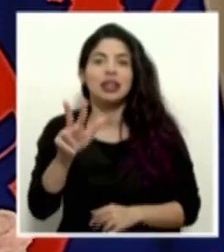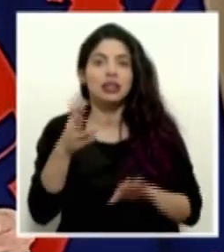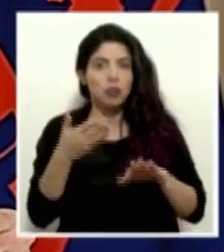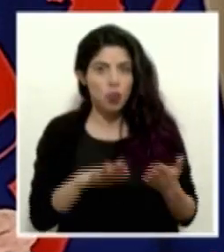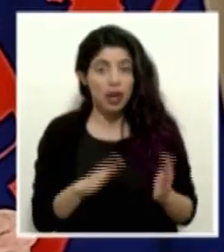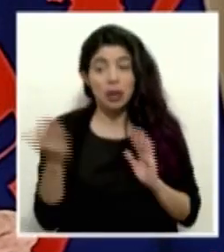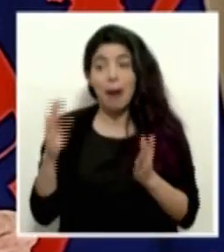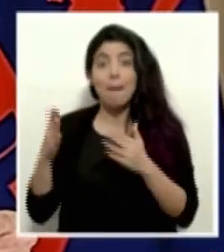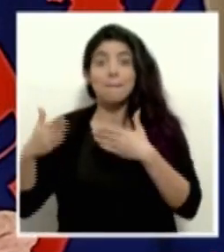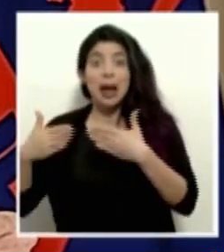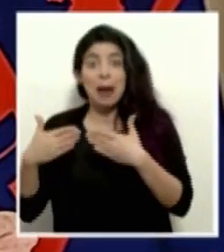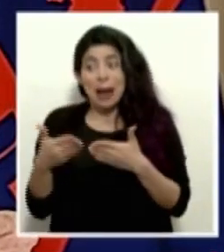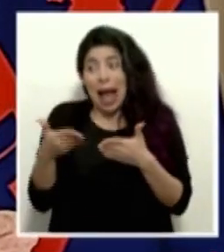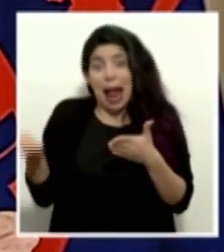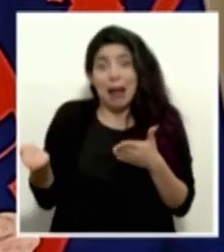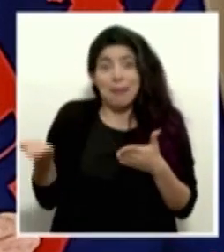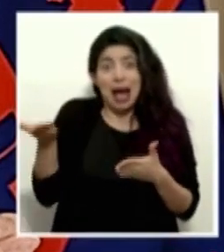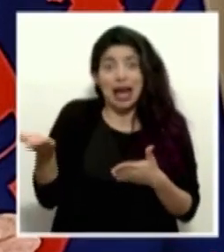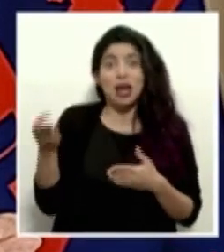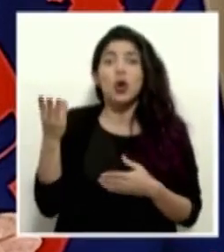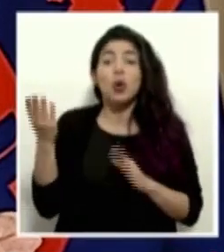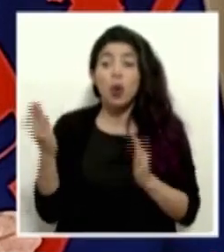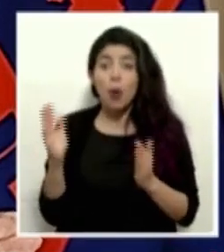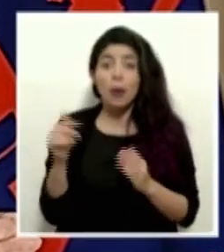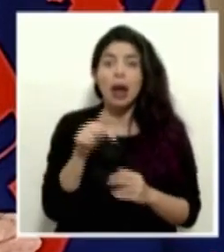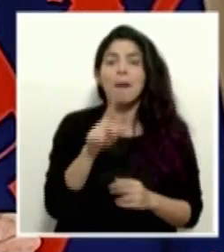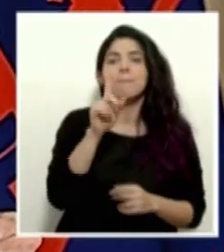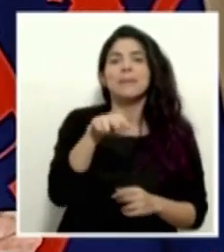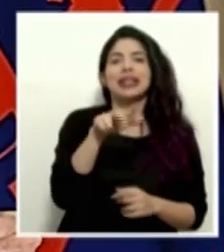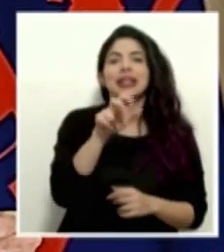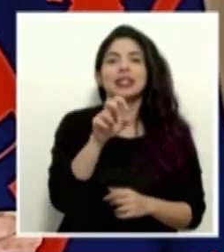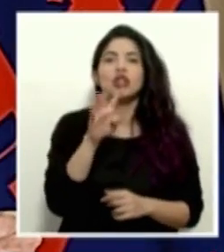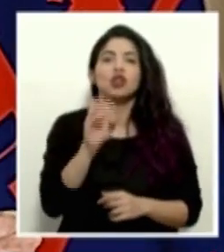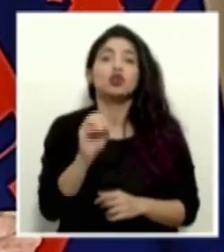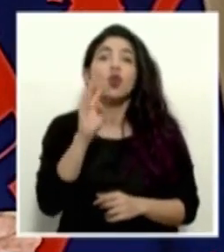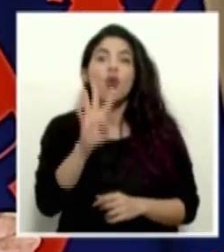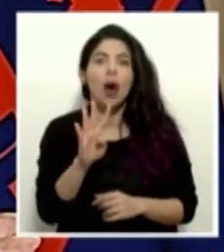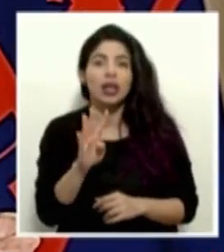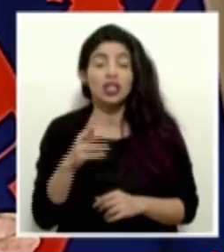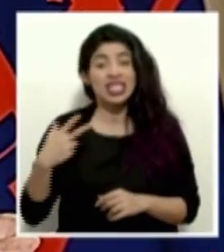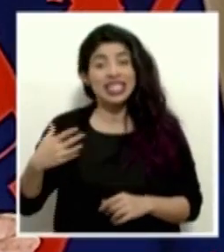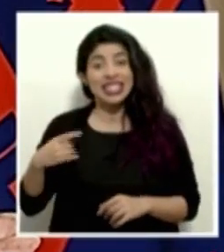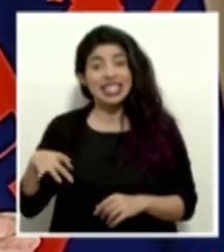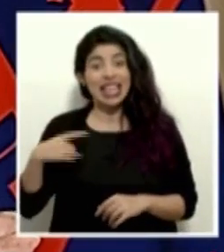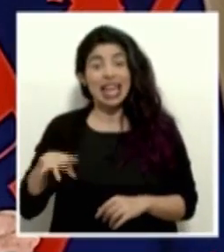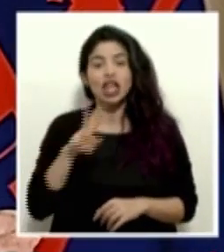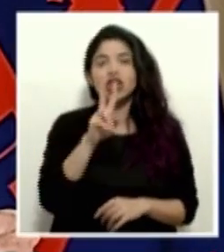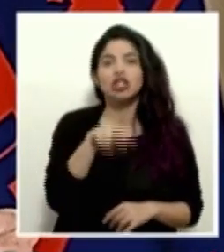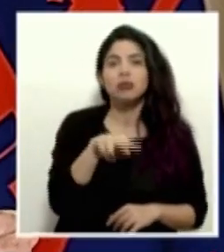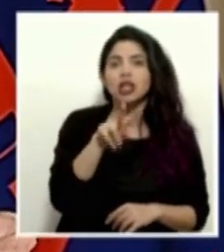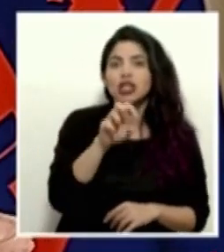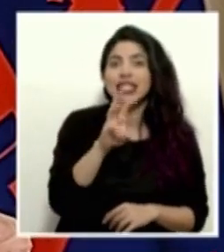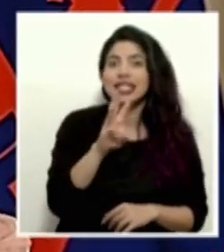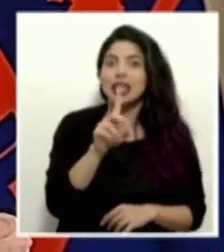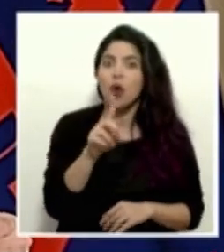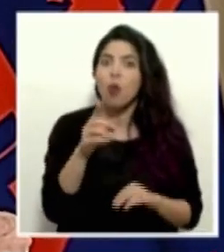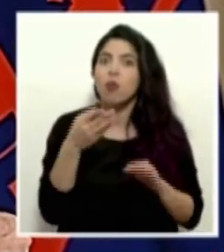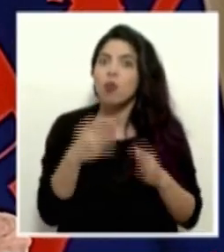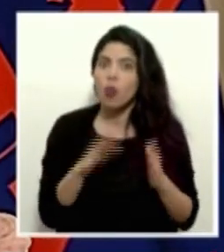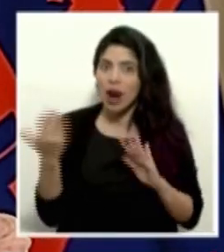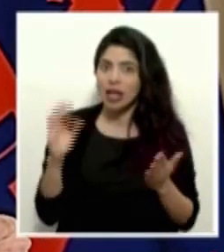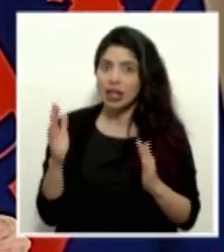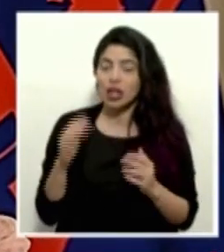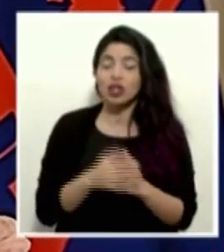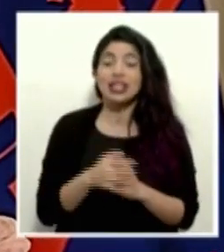muertos. Panamá, que lo tenemos al lado, 1.304 muertos. Chile, 2.261 muertos.